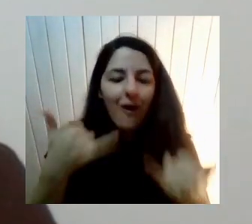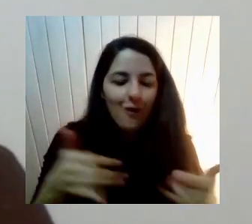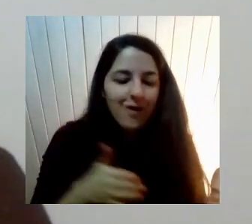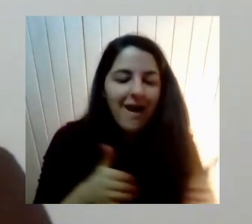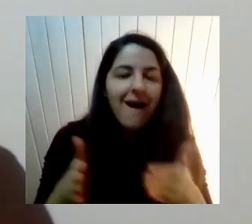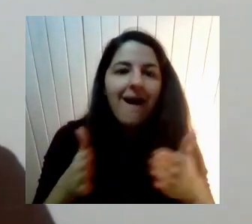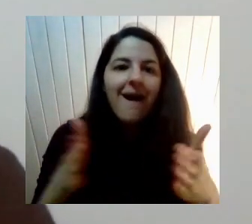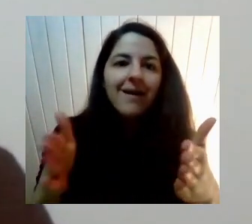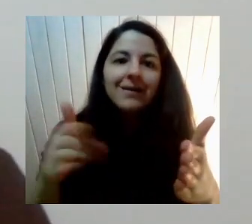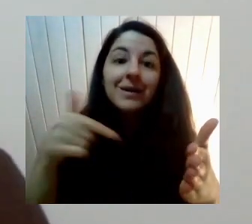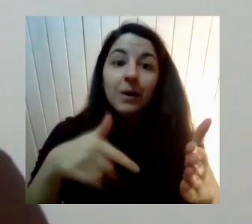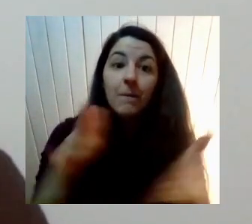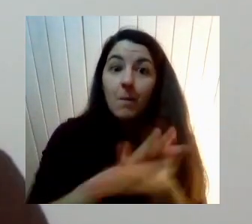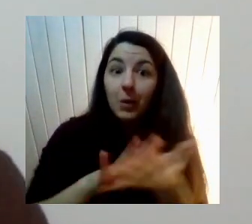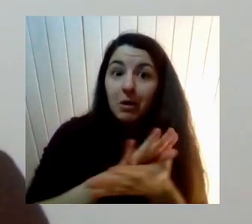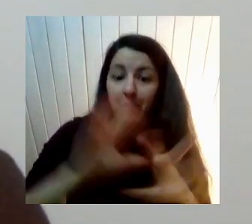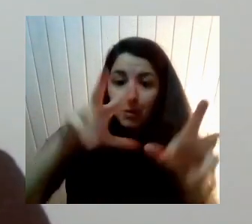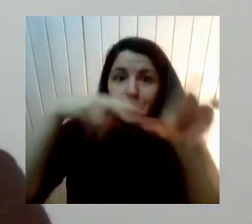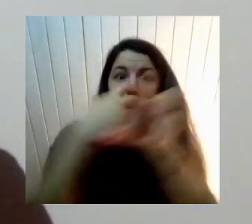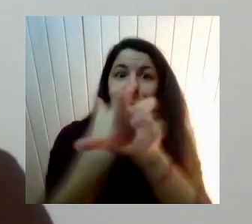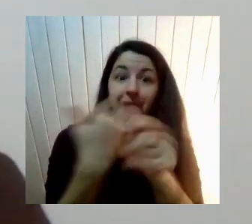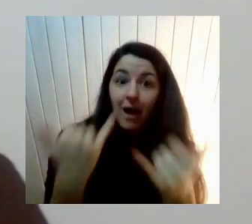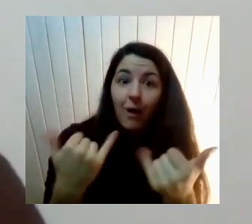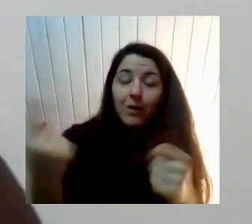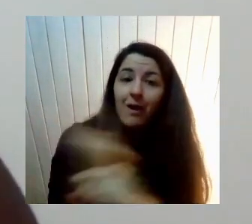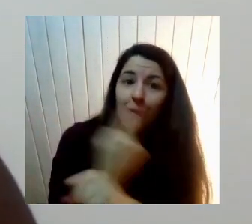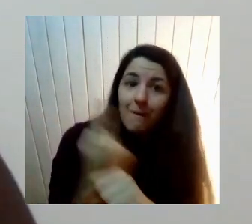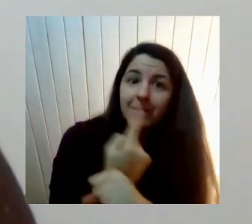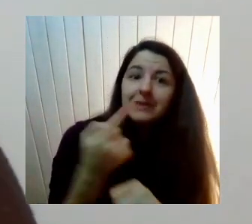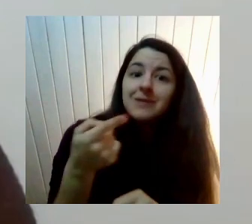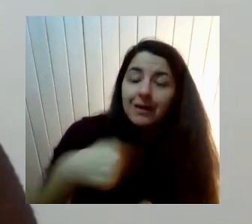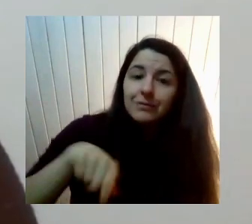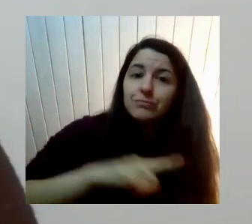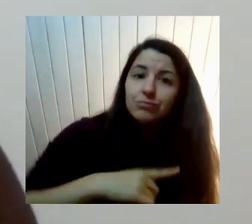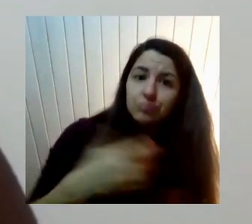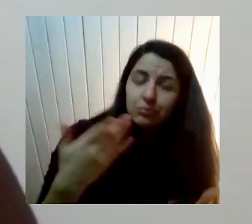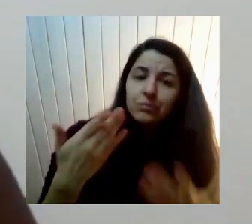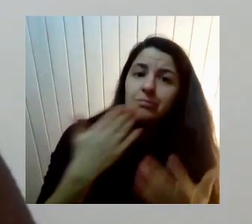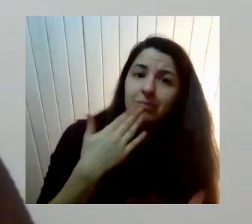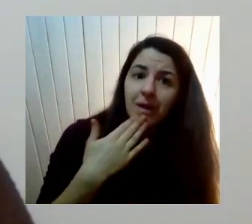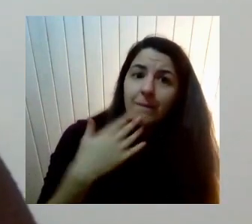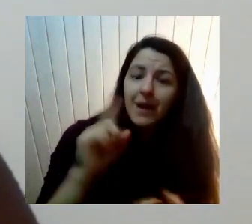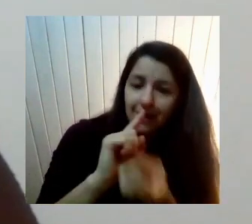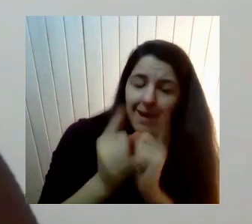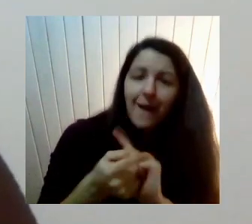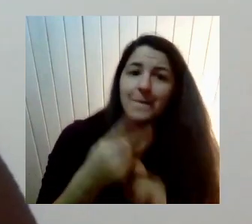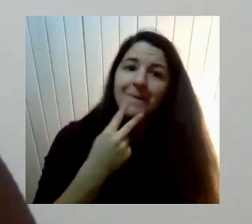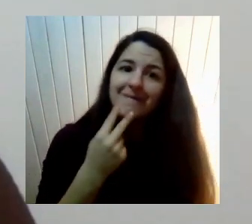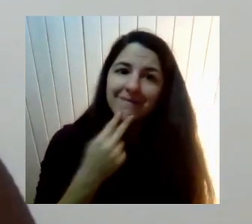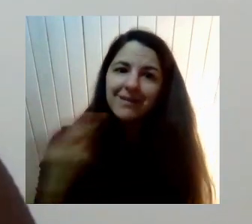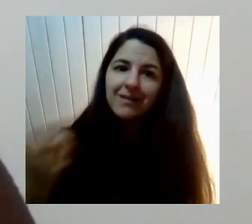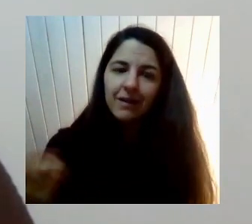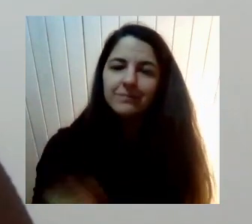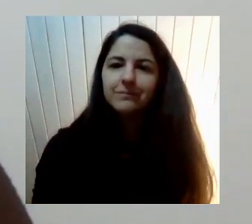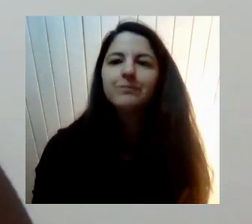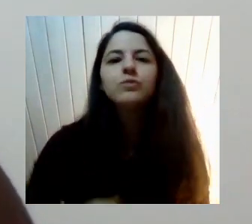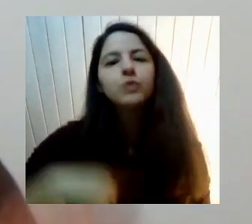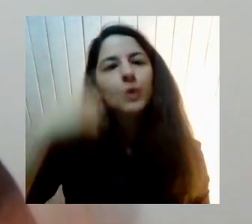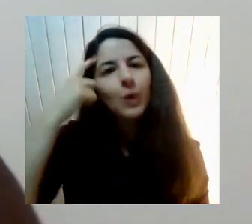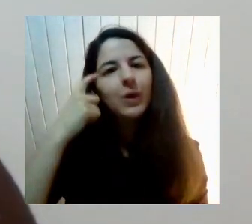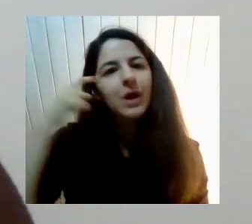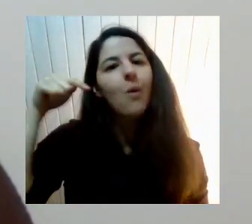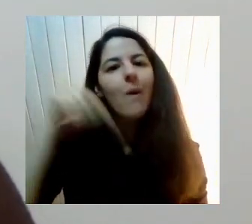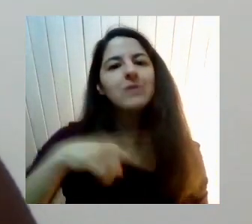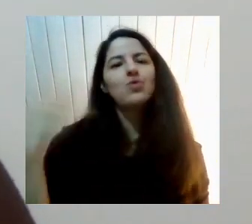Hablar de un tema Que no tan solo Puede cambiarle La educación Sino que puede cambiar La vida De las personas Y yo creo Que ahí está La urgencia No es una